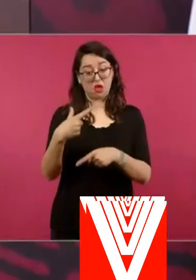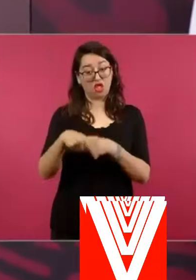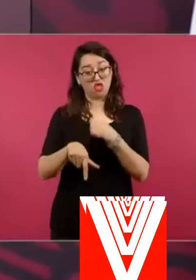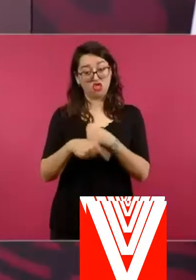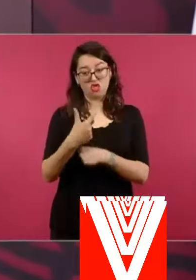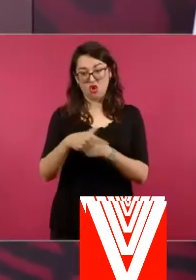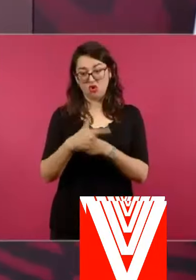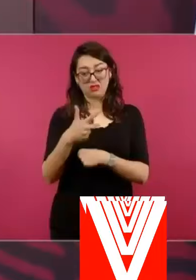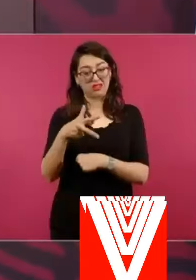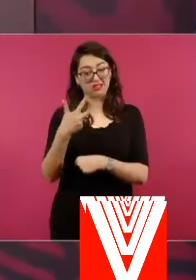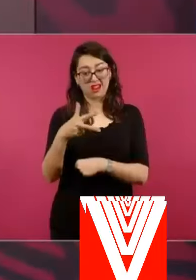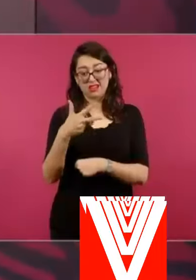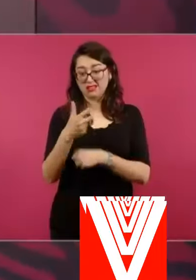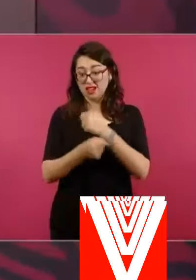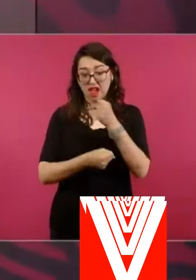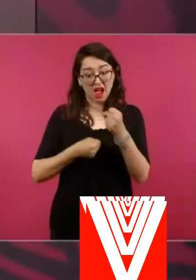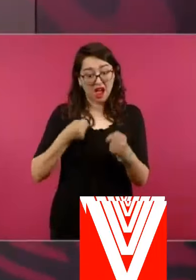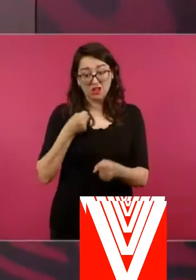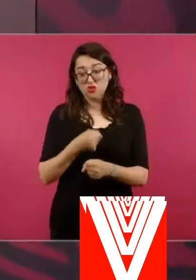o 13 años.